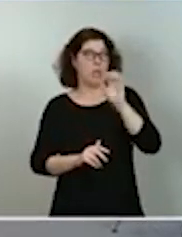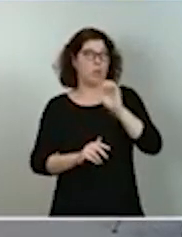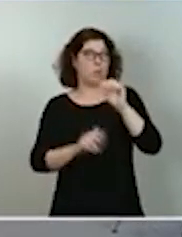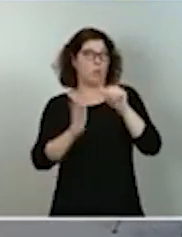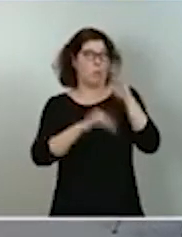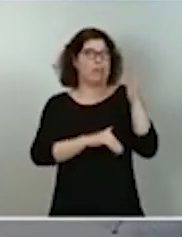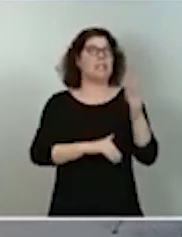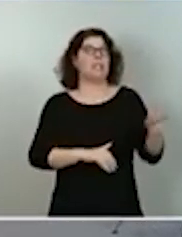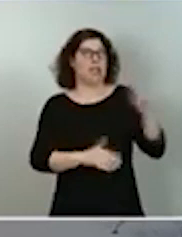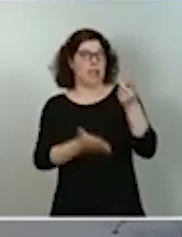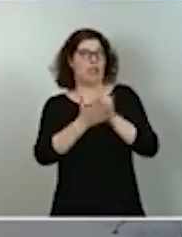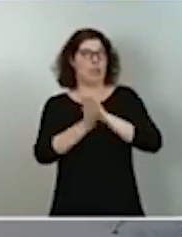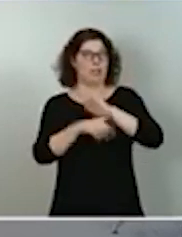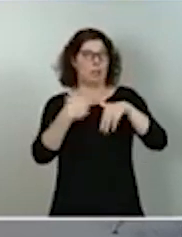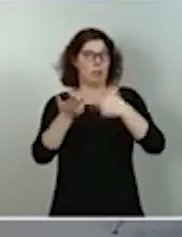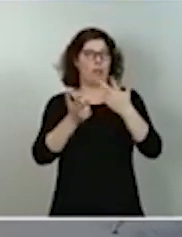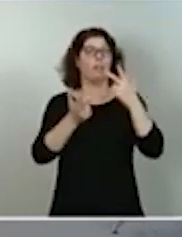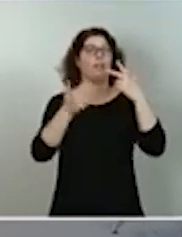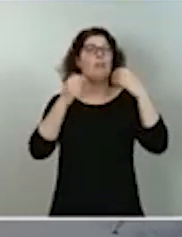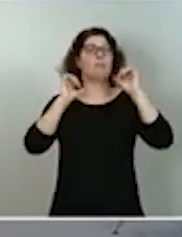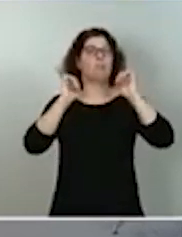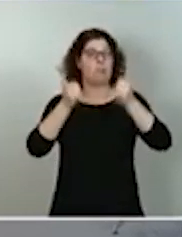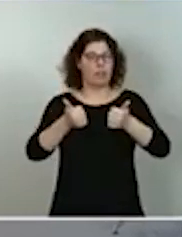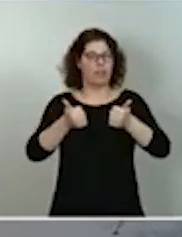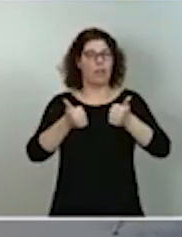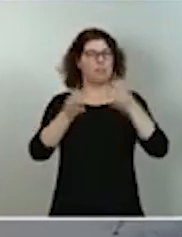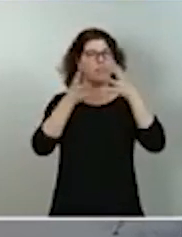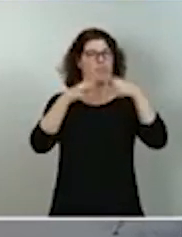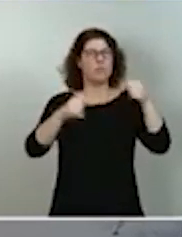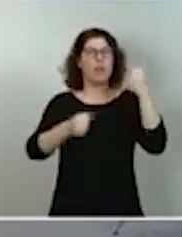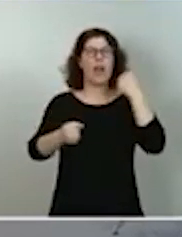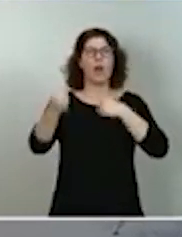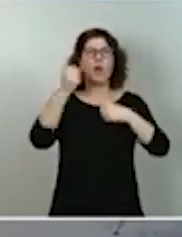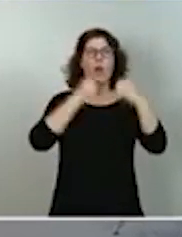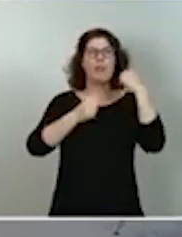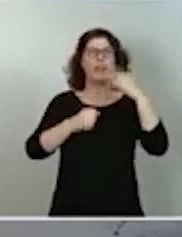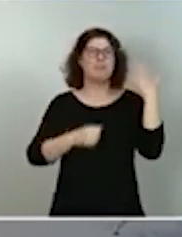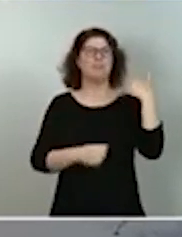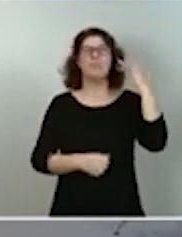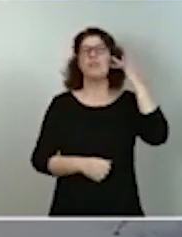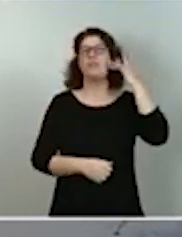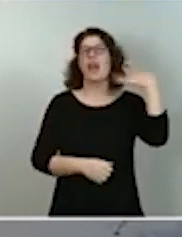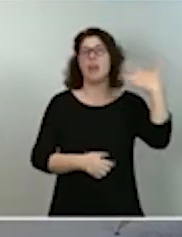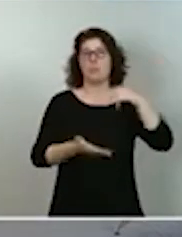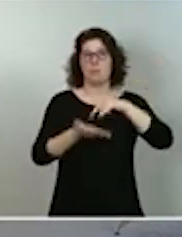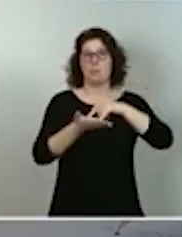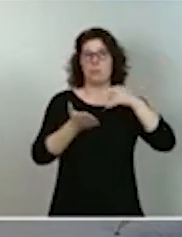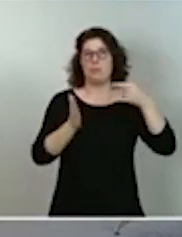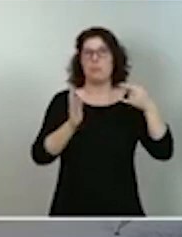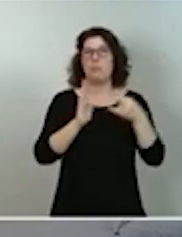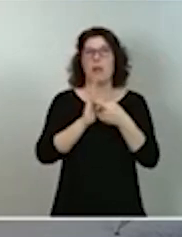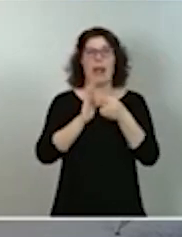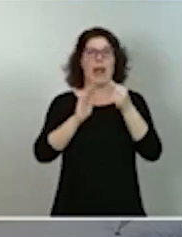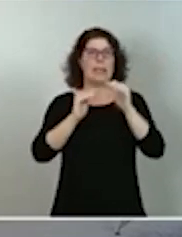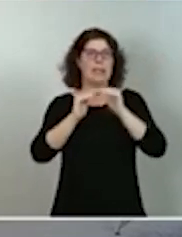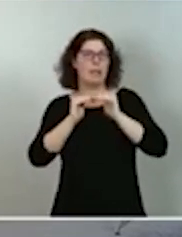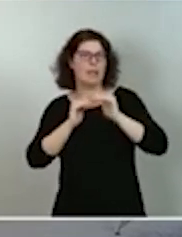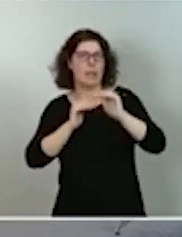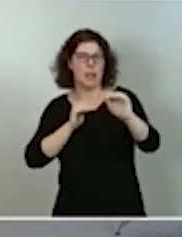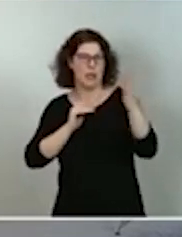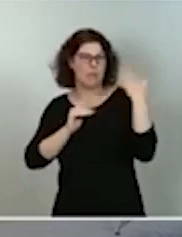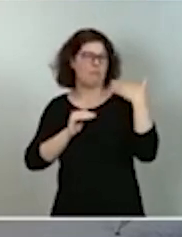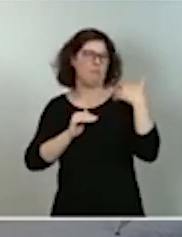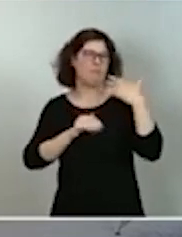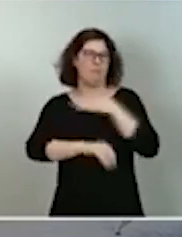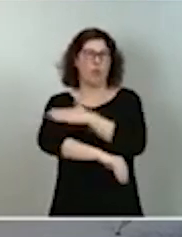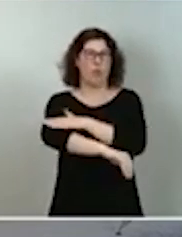estructura económica que, a pesar de los flamosos planes de estabilización impulsados por los tecnócratas del